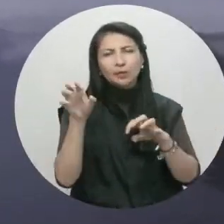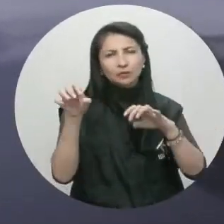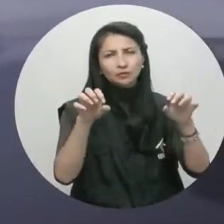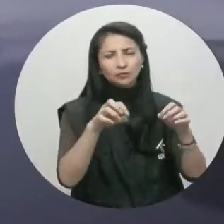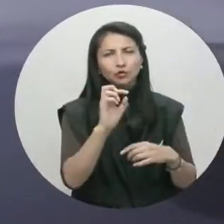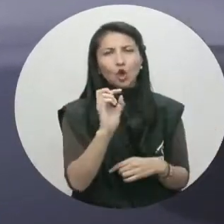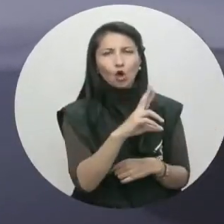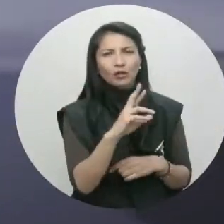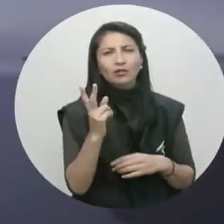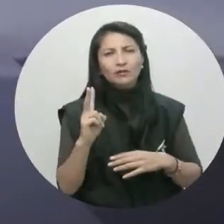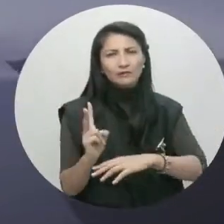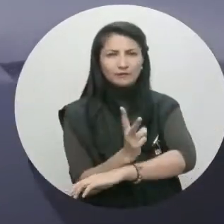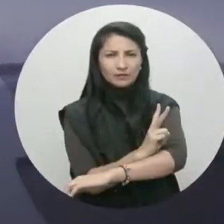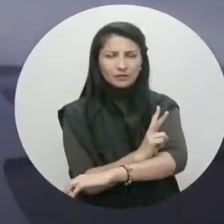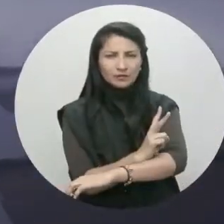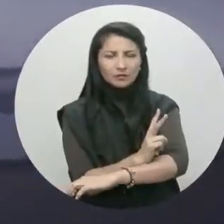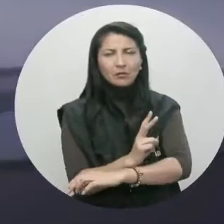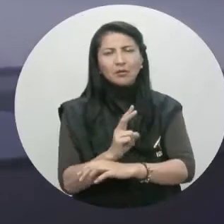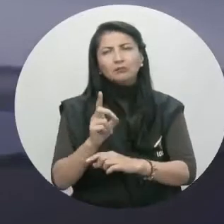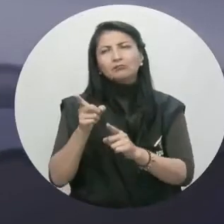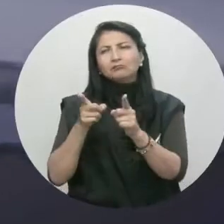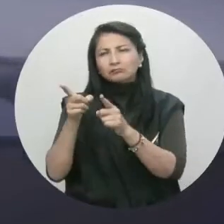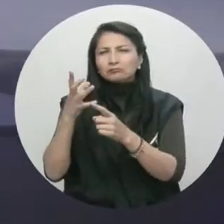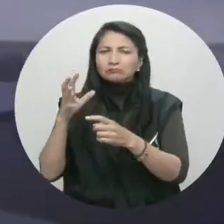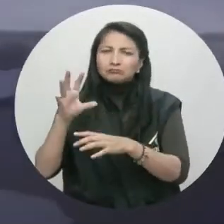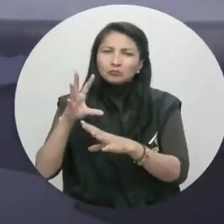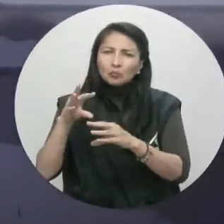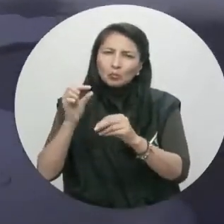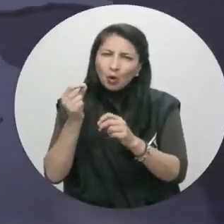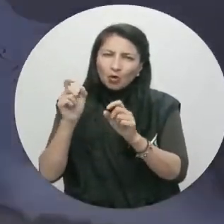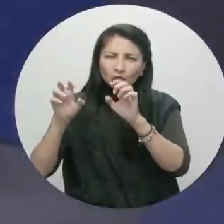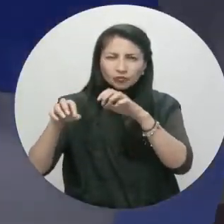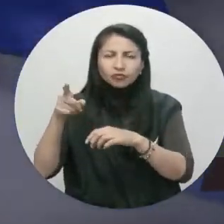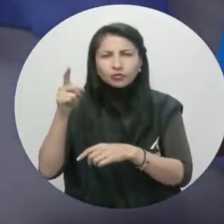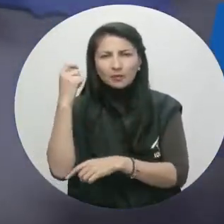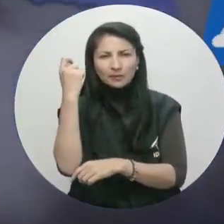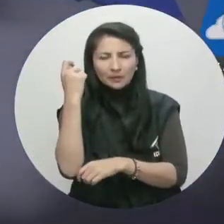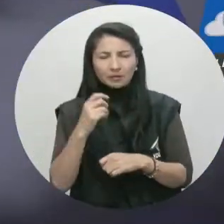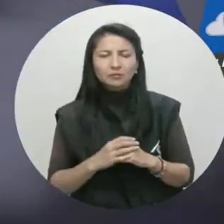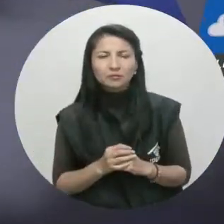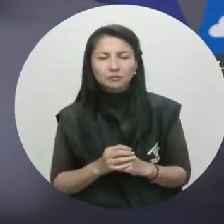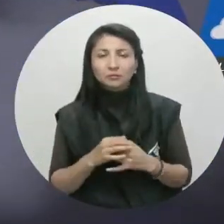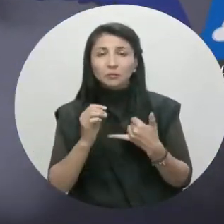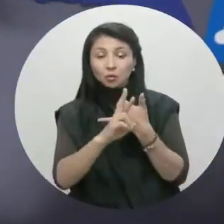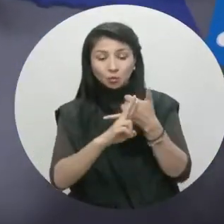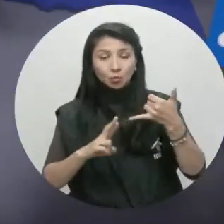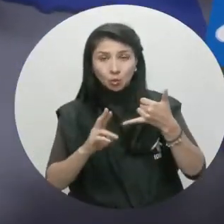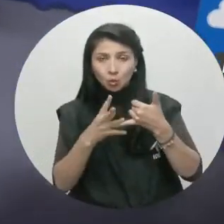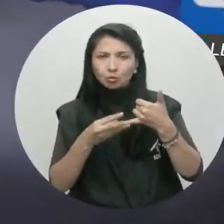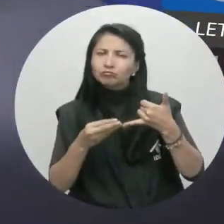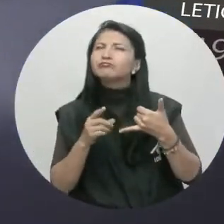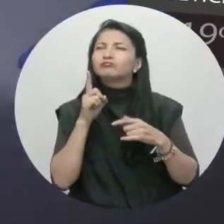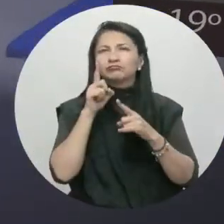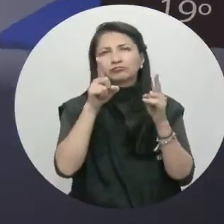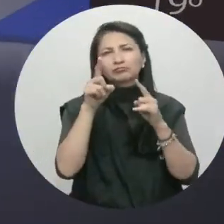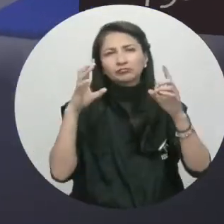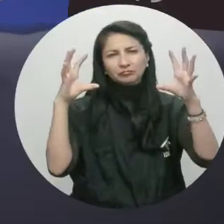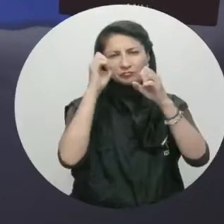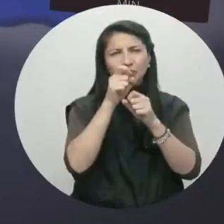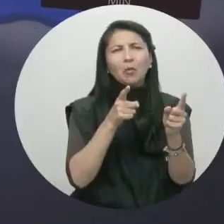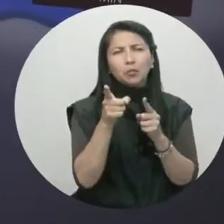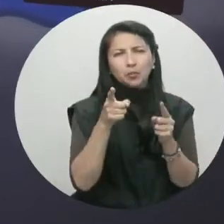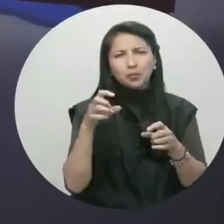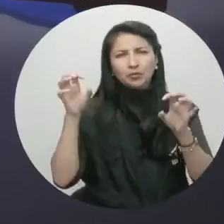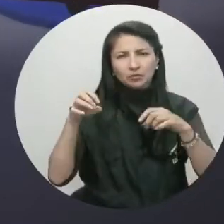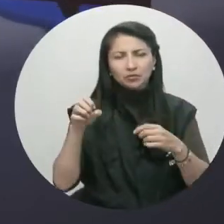del Pichada y con menor intensidad al occidente del Meta. Para el sur del país también habrá menos nubes, pero con presencia de lluvias en el norte